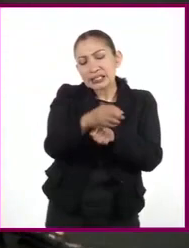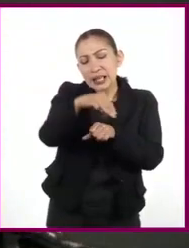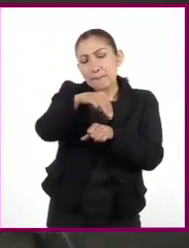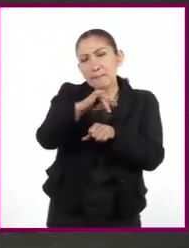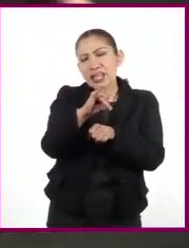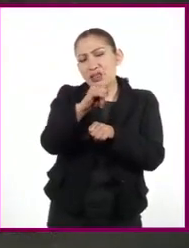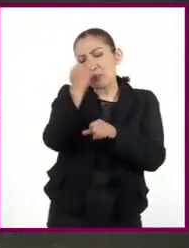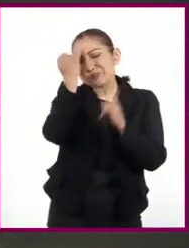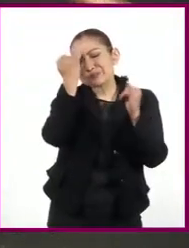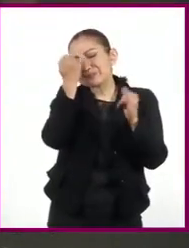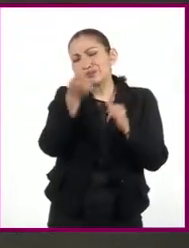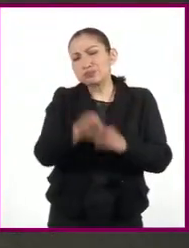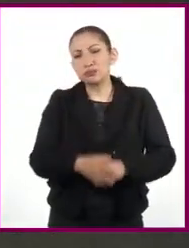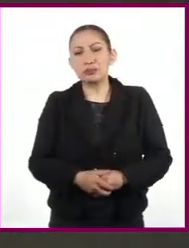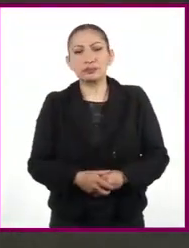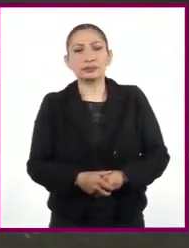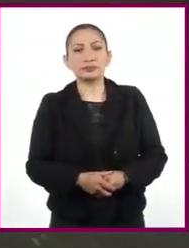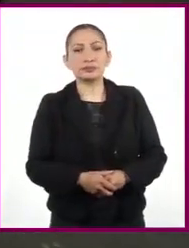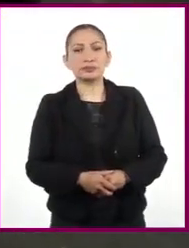mito.